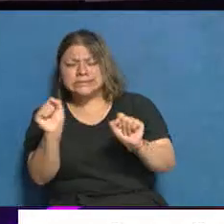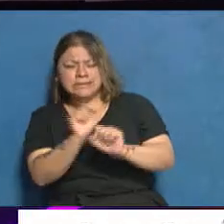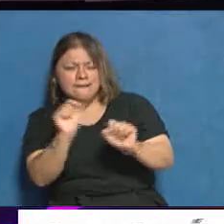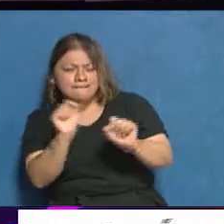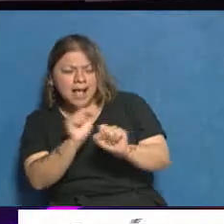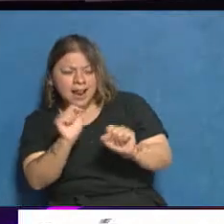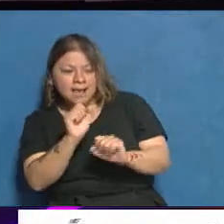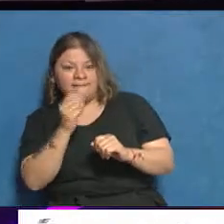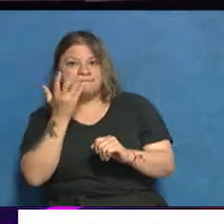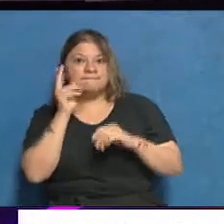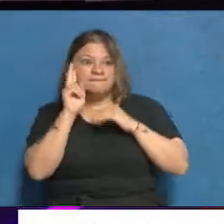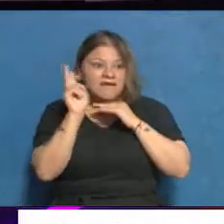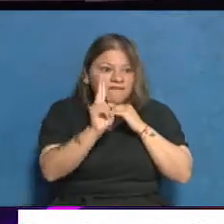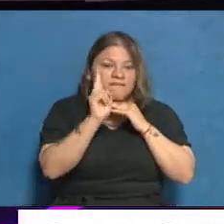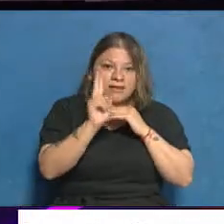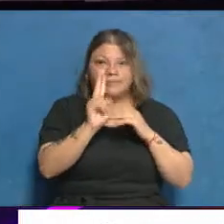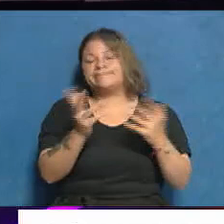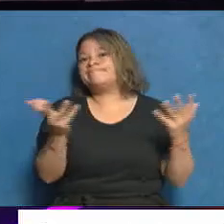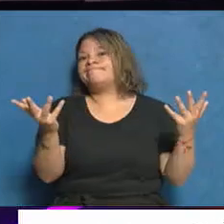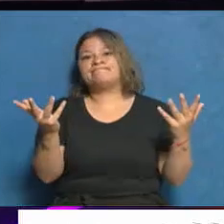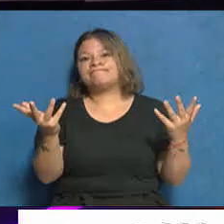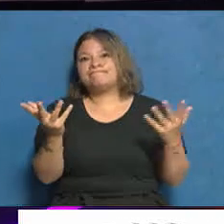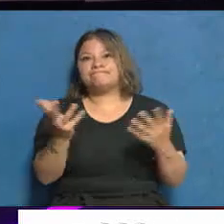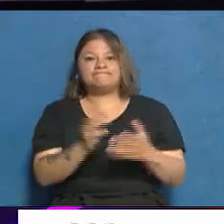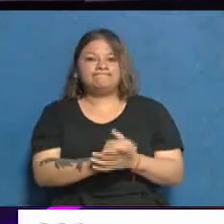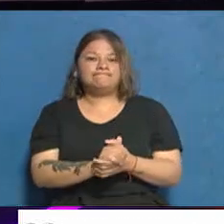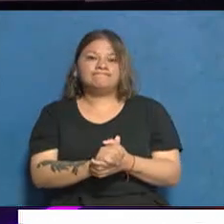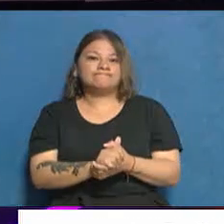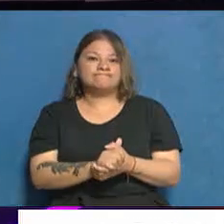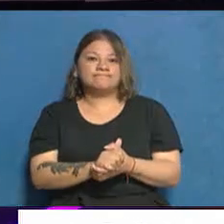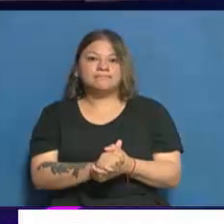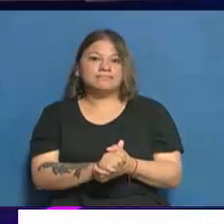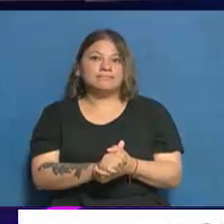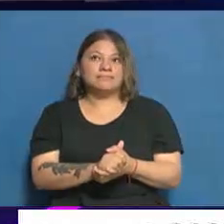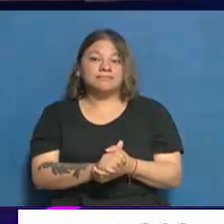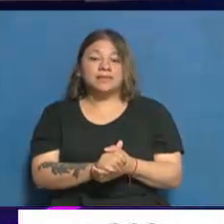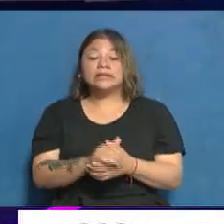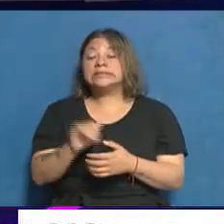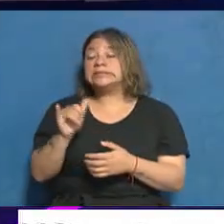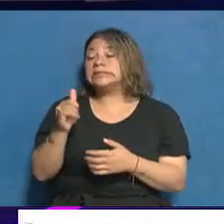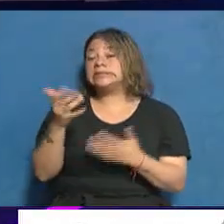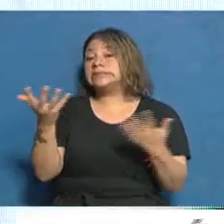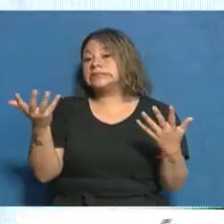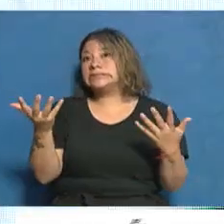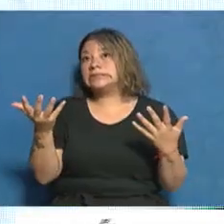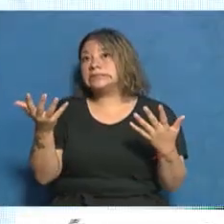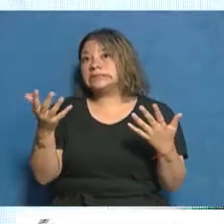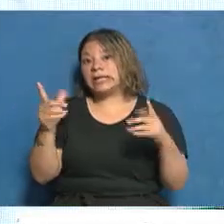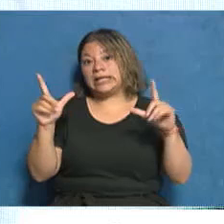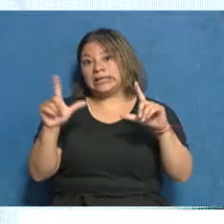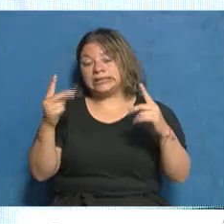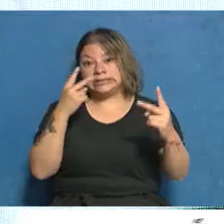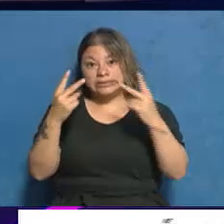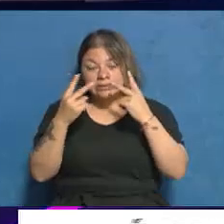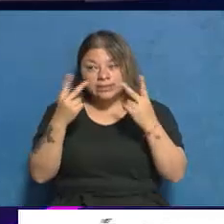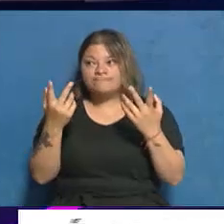consume eso, que en definitiva es a donde va a parar justamente lo que es producto de este comercio. Y que al común denominador quizás de nuestros televidentes